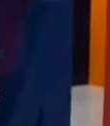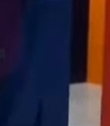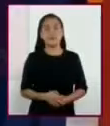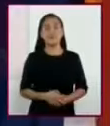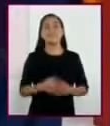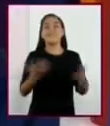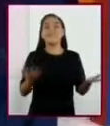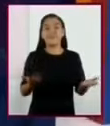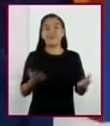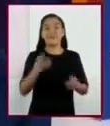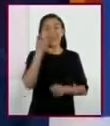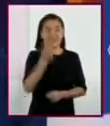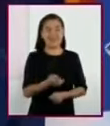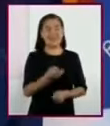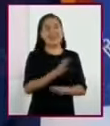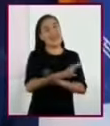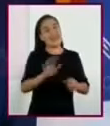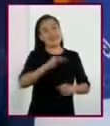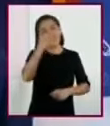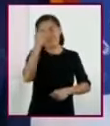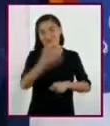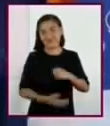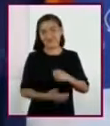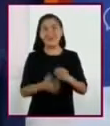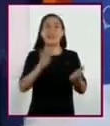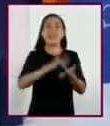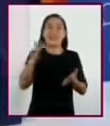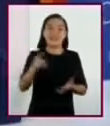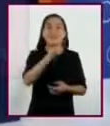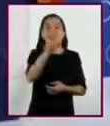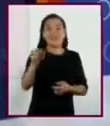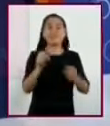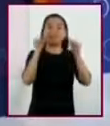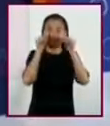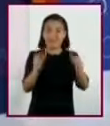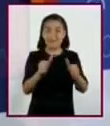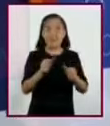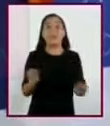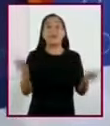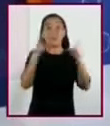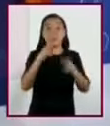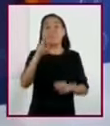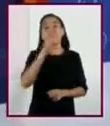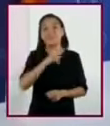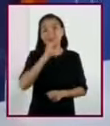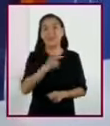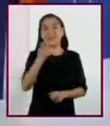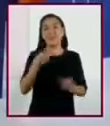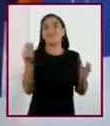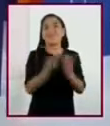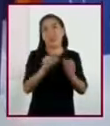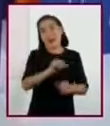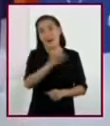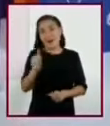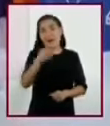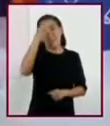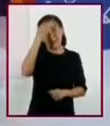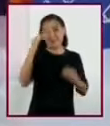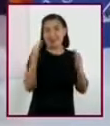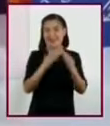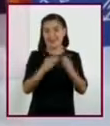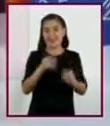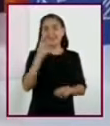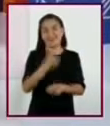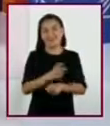Pues, con esto concluimos. Agradecemos su presencia y nos vemos pronto en otra sesión de Aprende